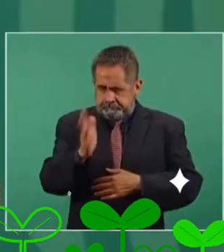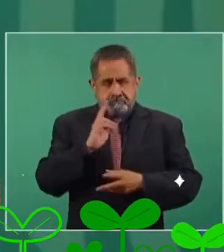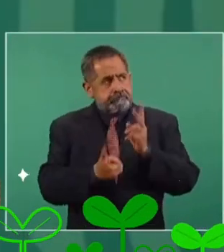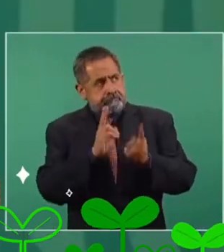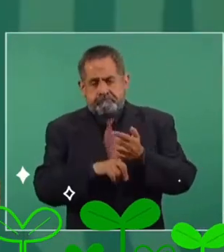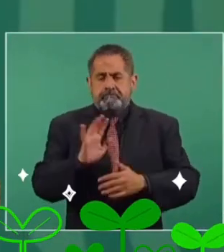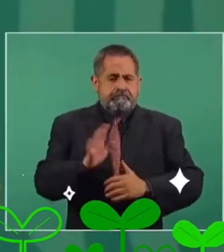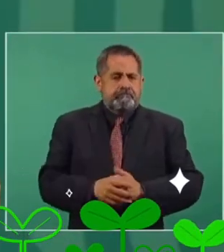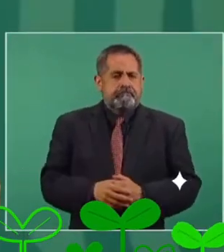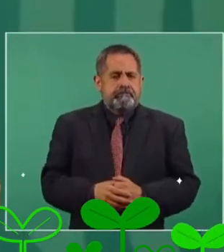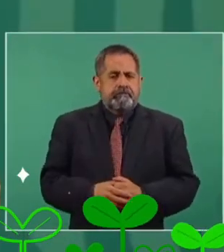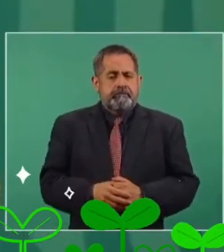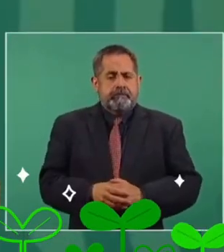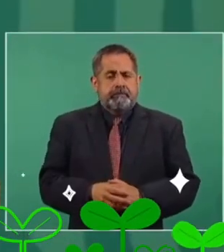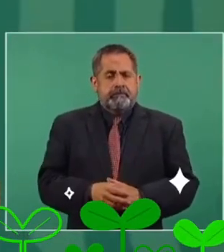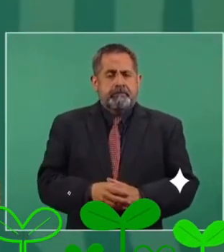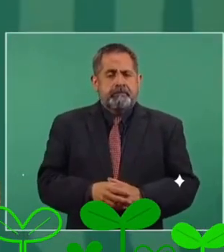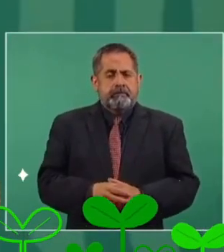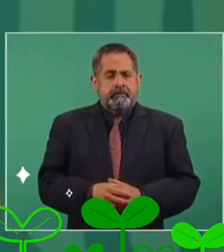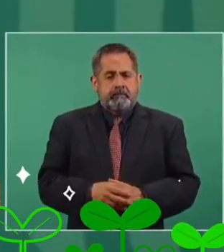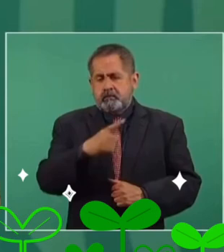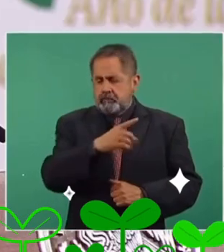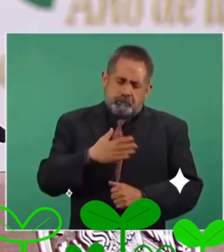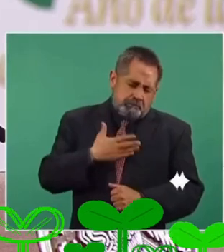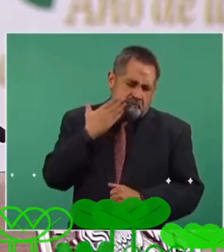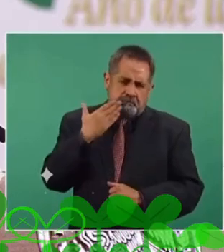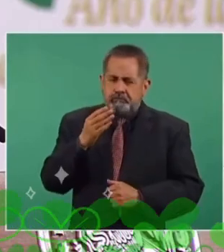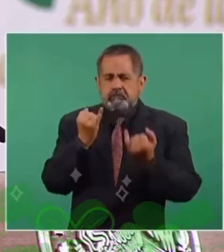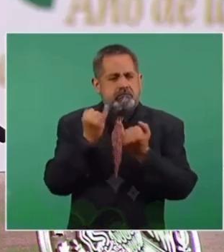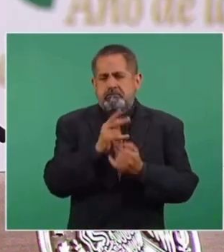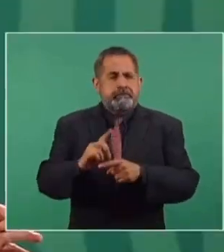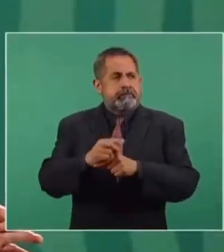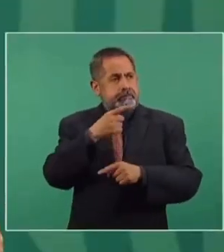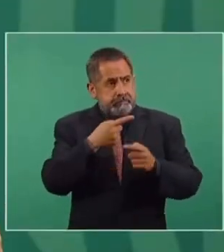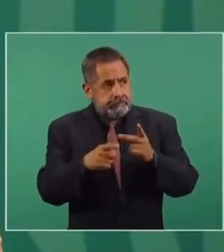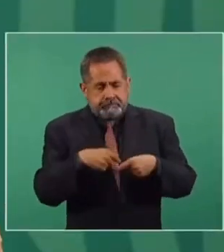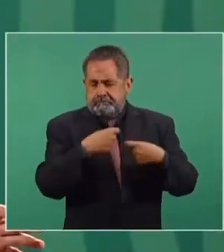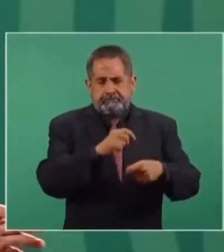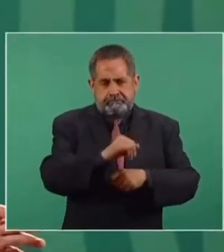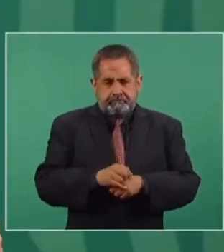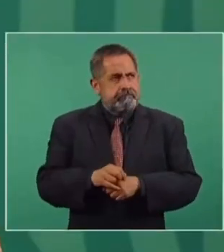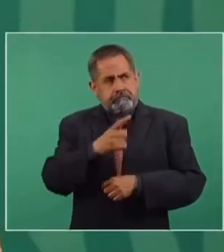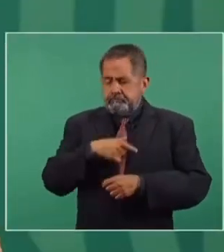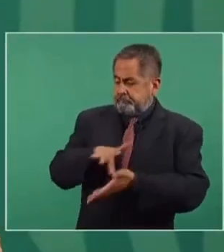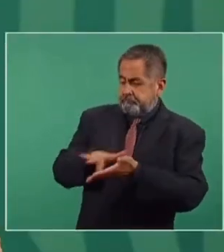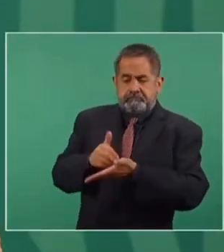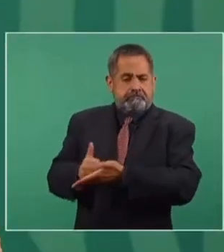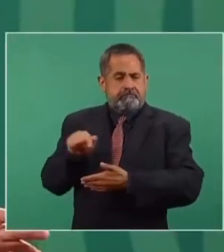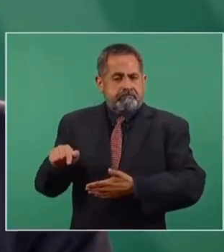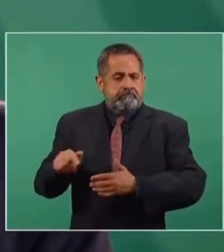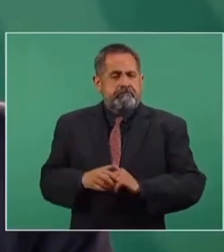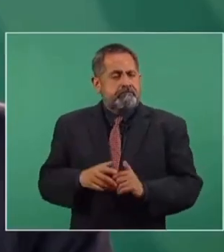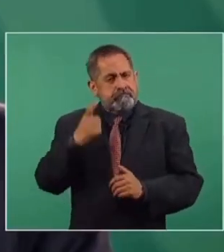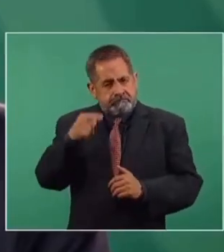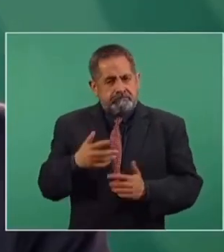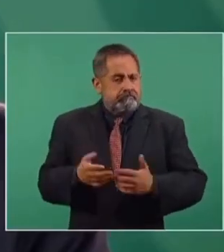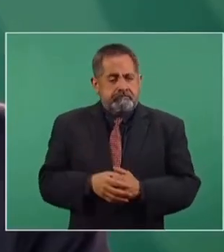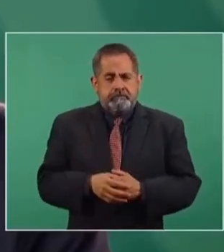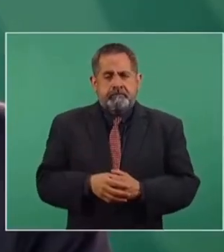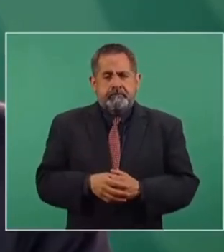día en muy buen plan, como el presidente Biden. Vamos a ayudar a que